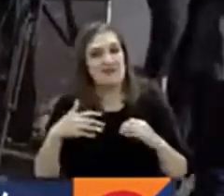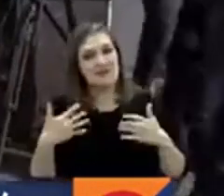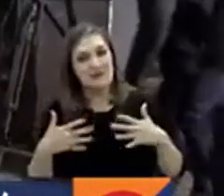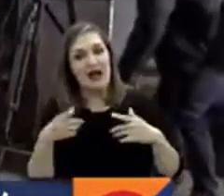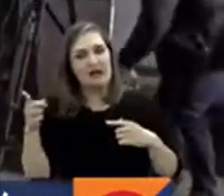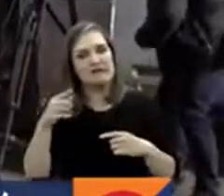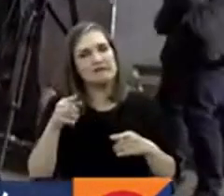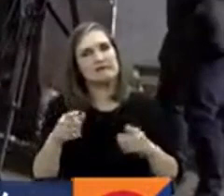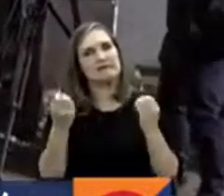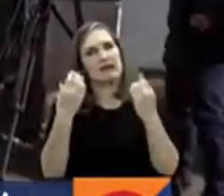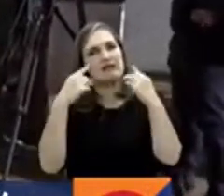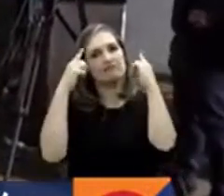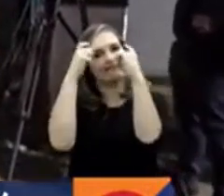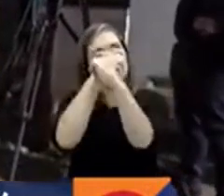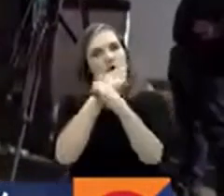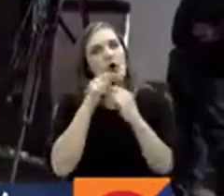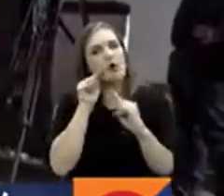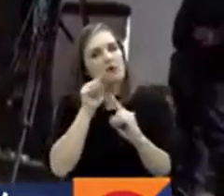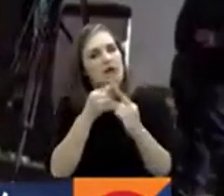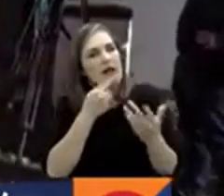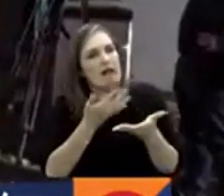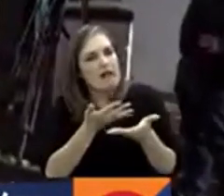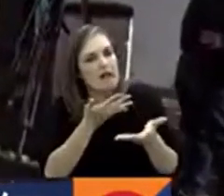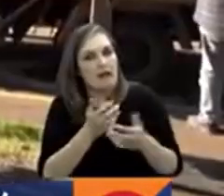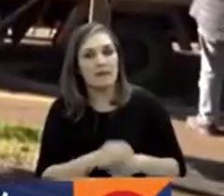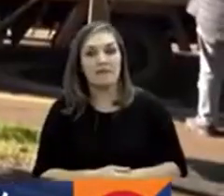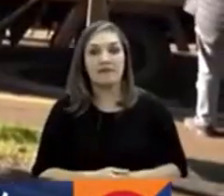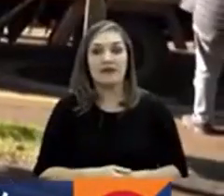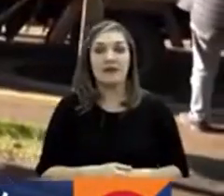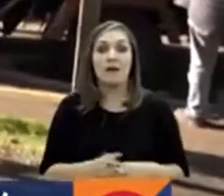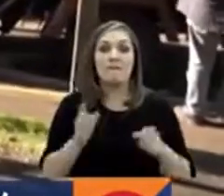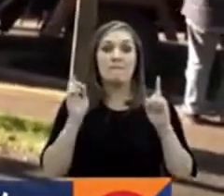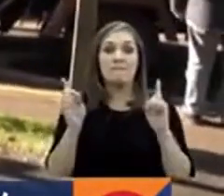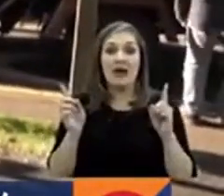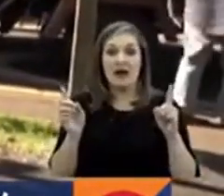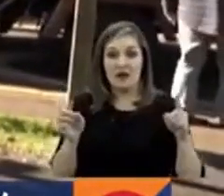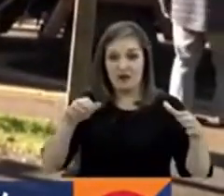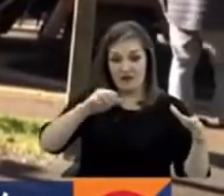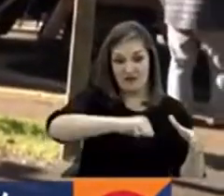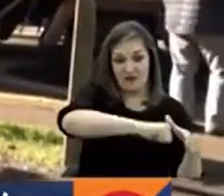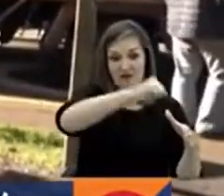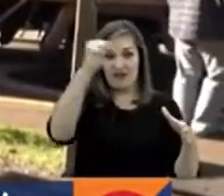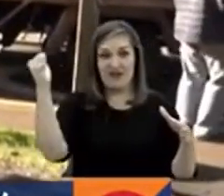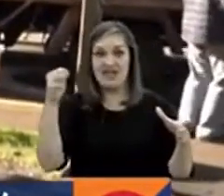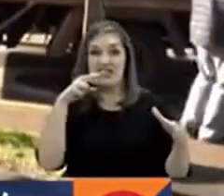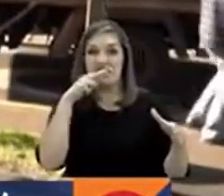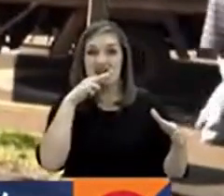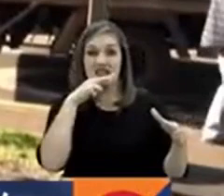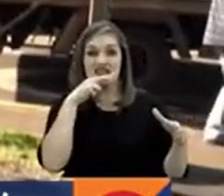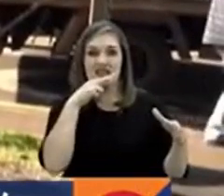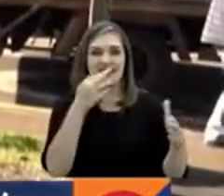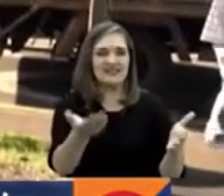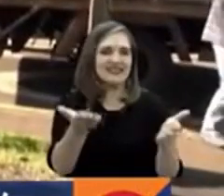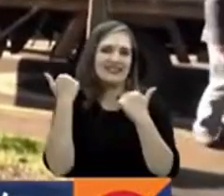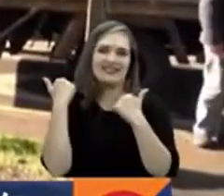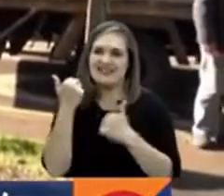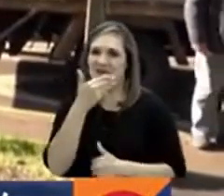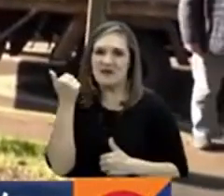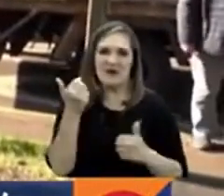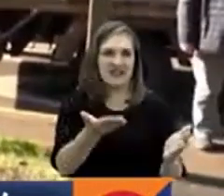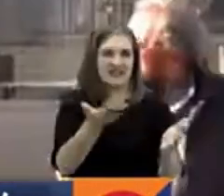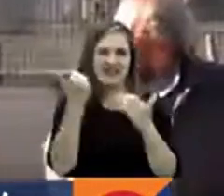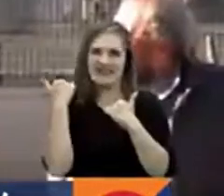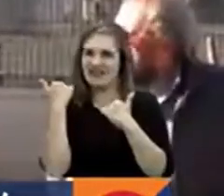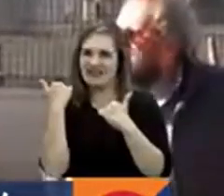abre la conversación. Sin embargo, el congelador, elemento protagónico del mural, fue retirado pocas horas después de que